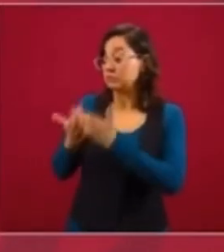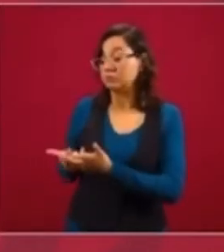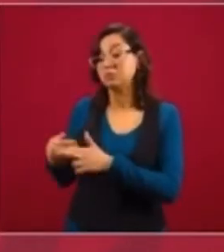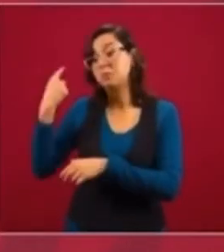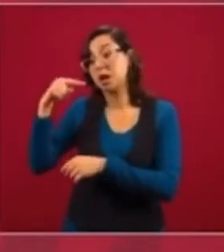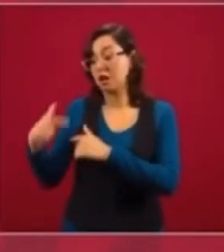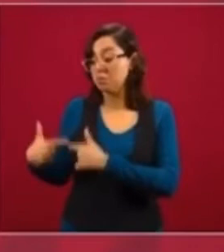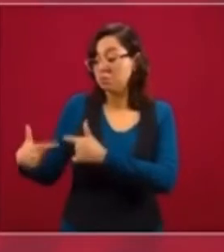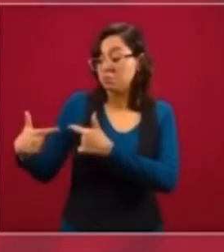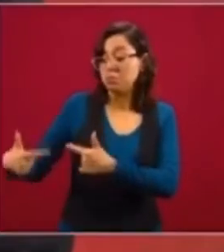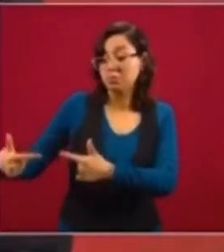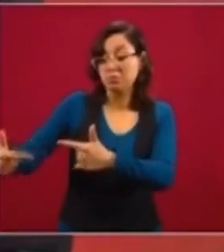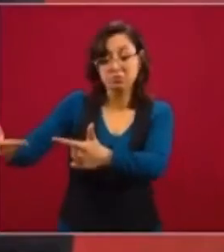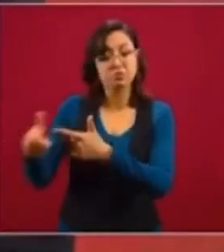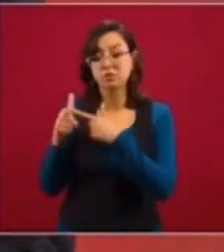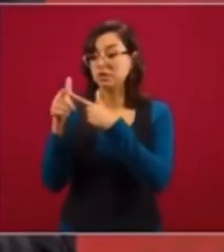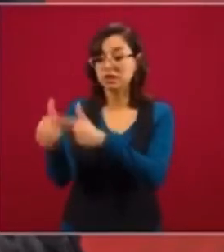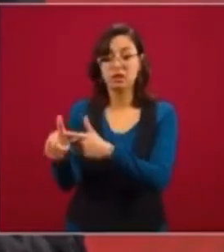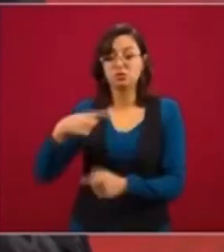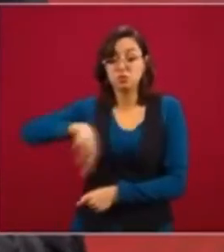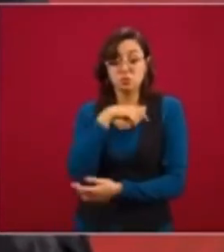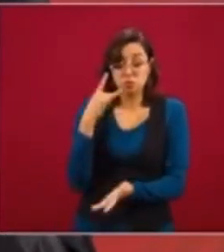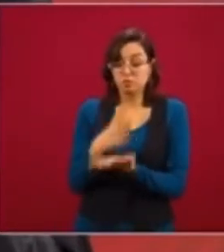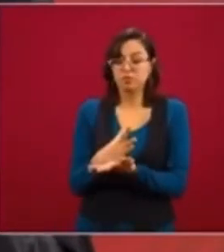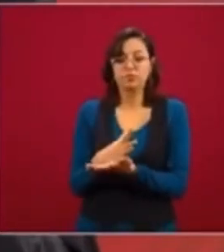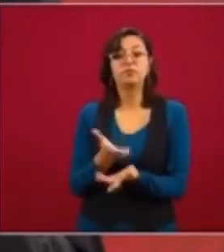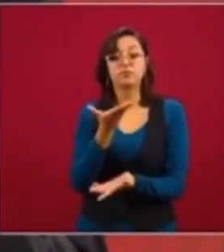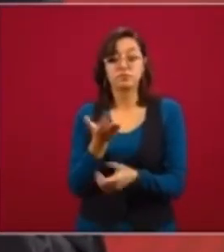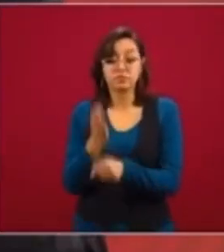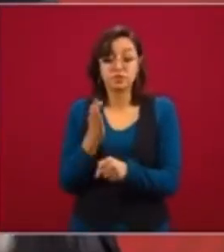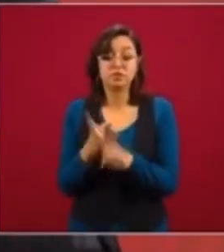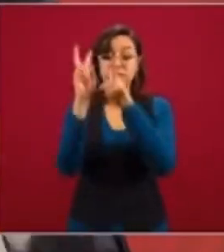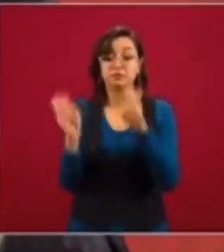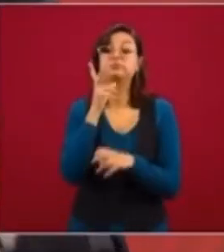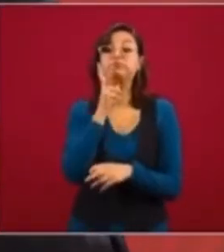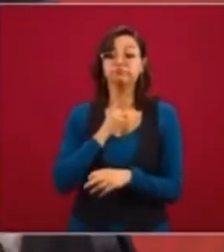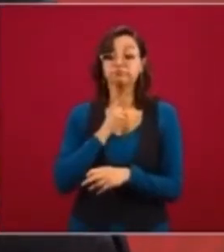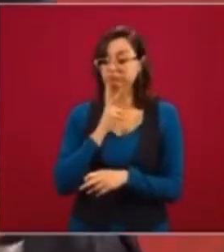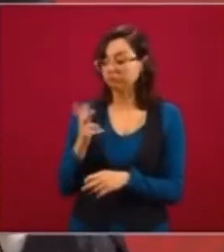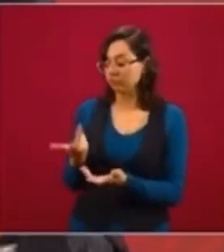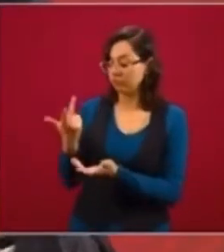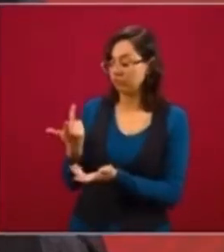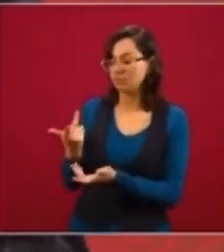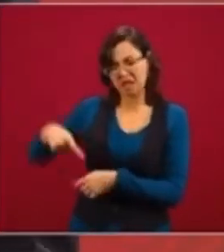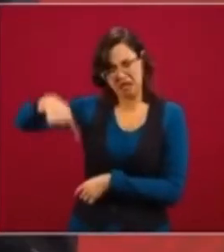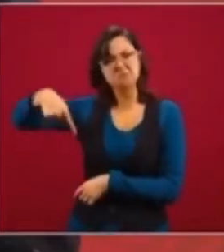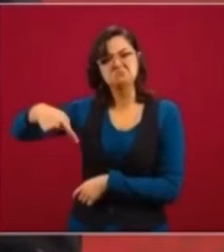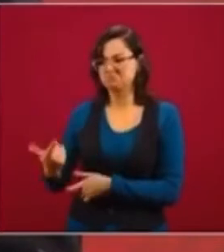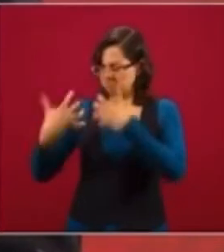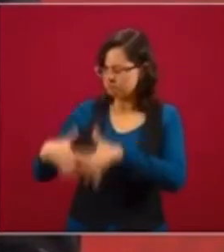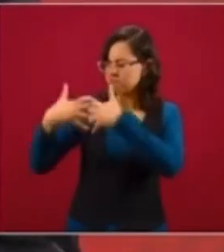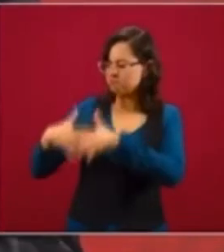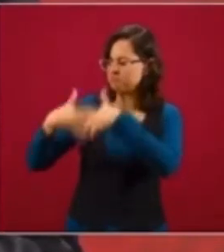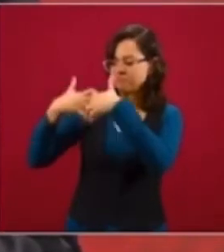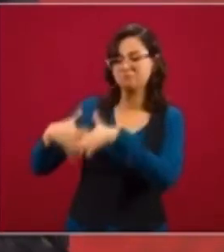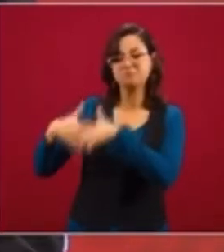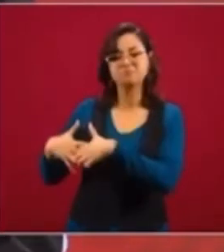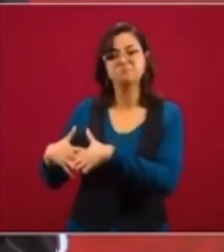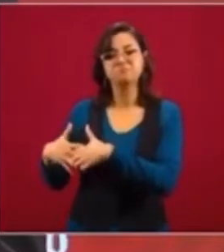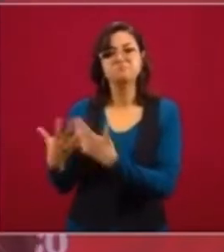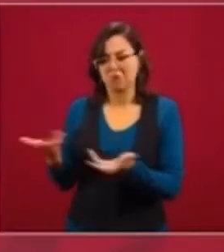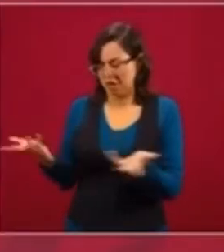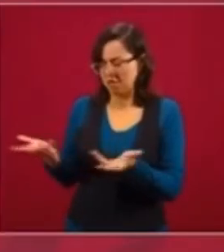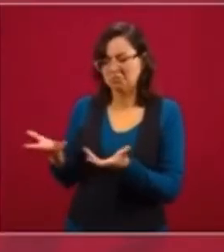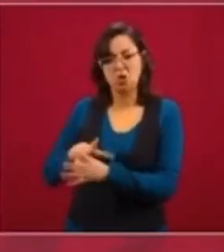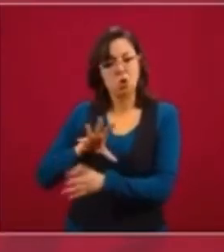futuras, no solo a nosotros. Y que ahora en el caso del petróleo, pues lo procesemos todo en México. Que